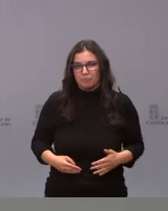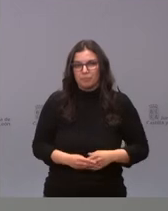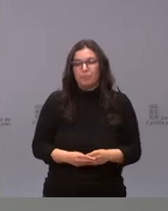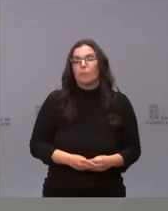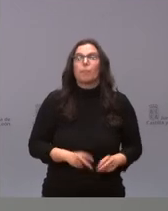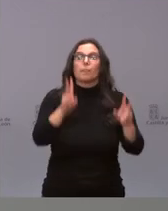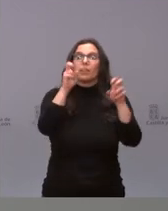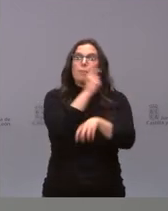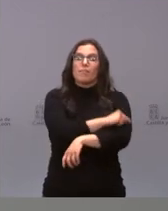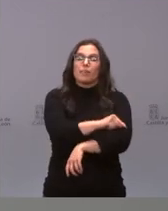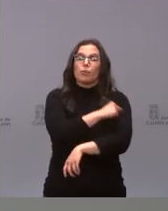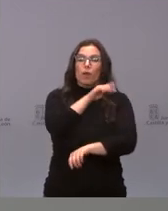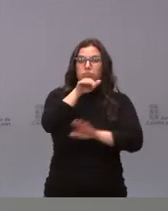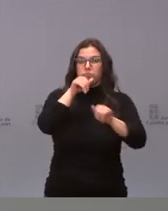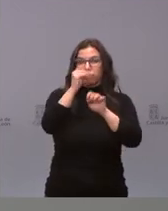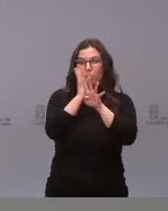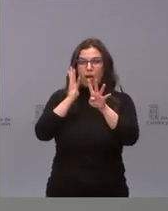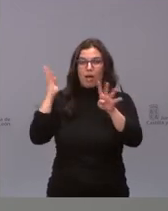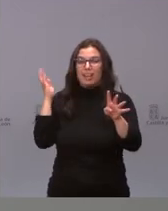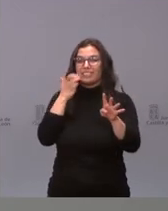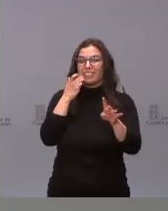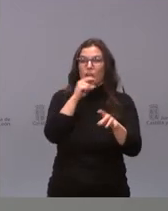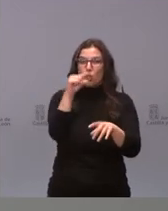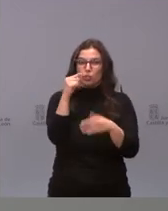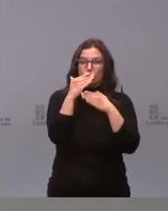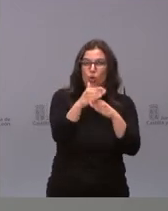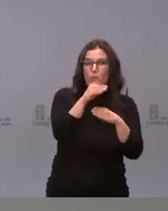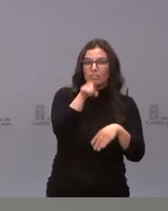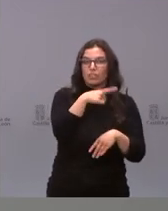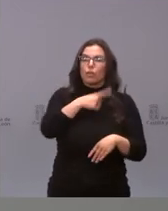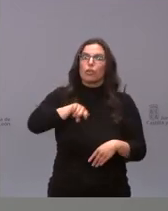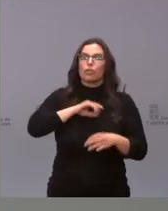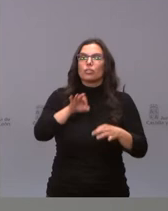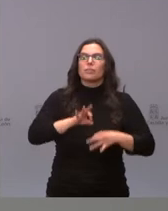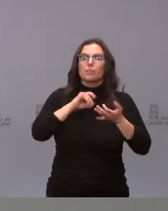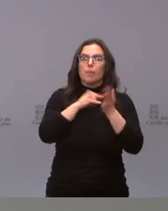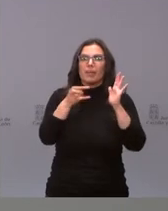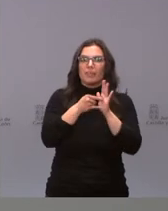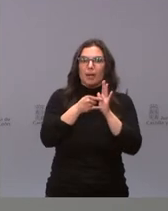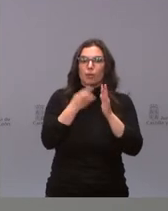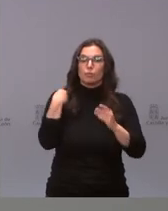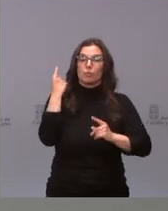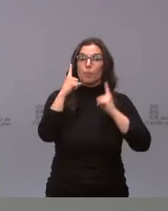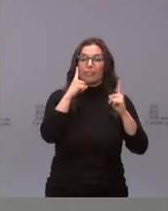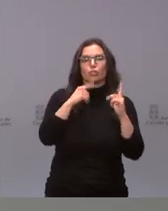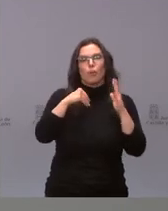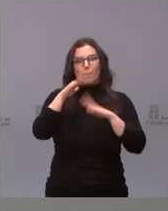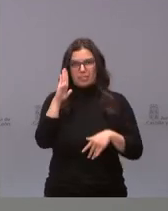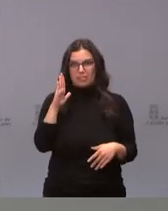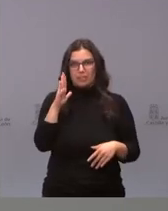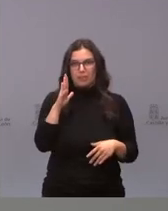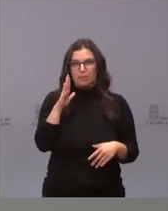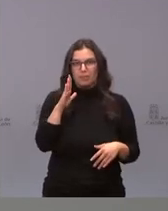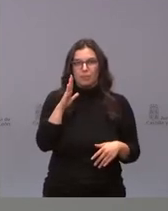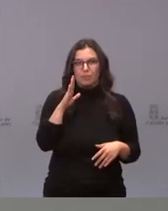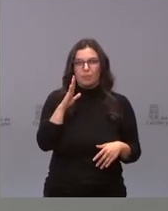las vacunaciones masivas y si sobran vacunas, siempre planificamos por encima de lo previsto. Es decir, algo que